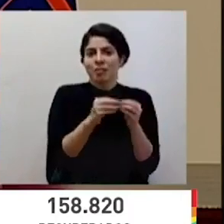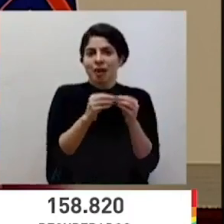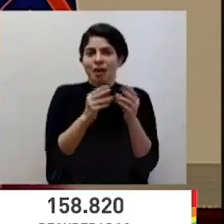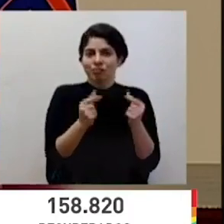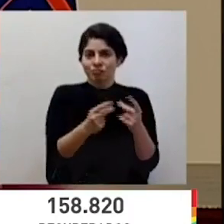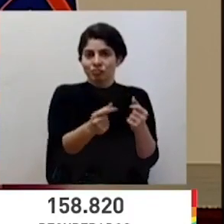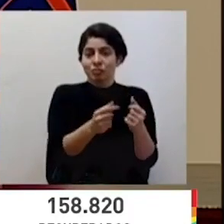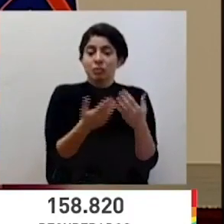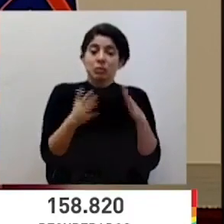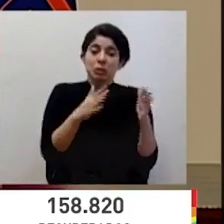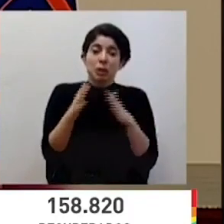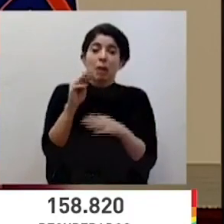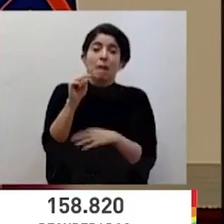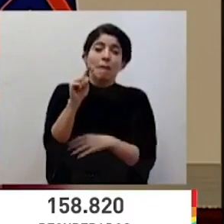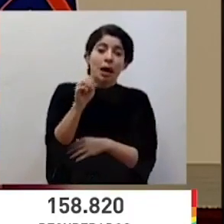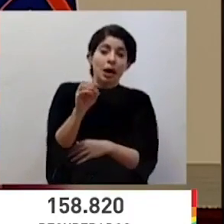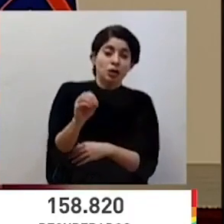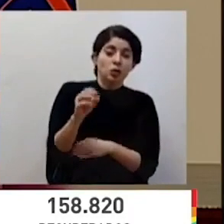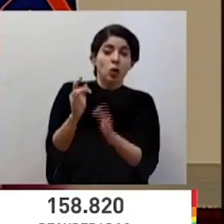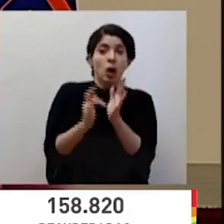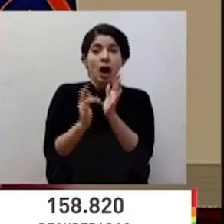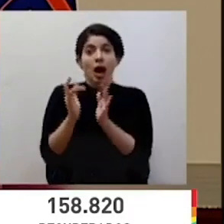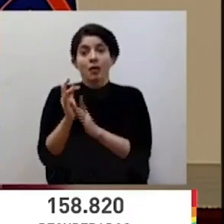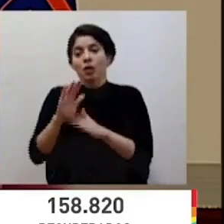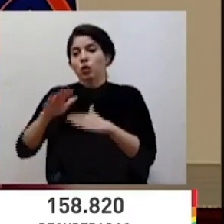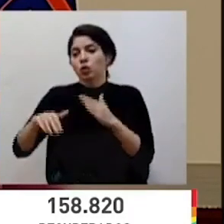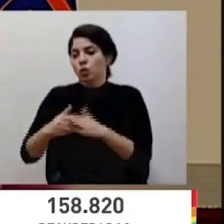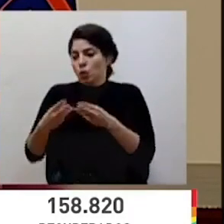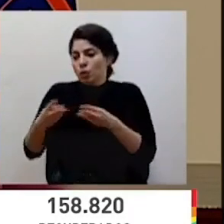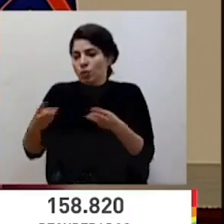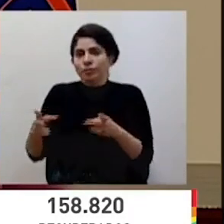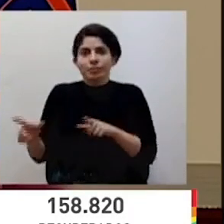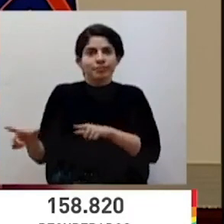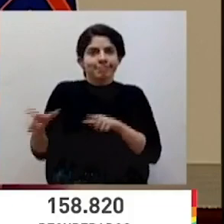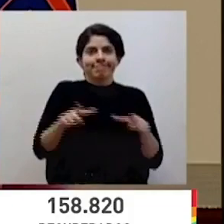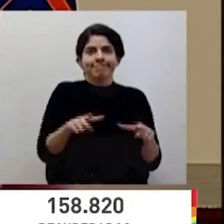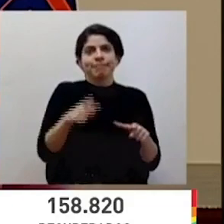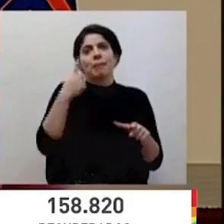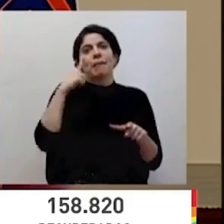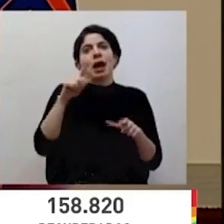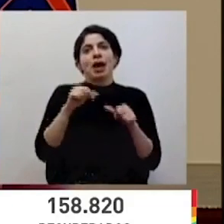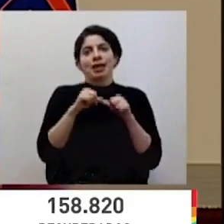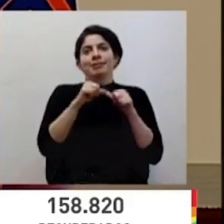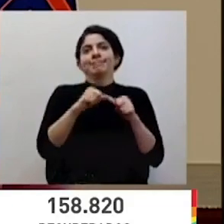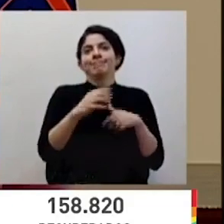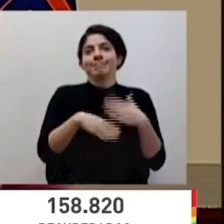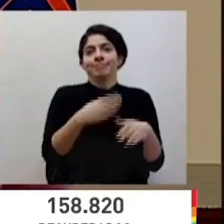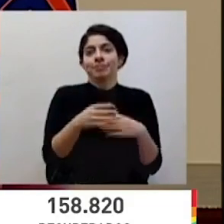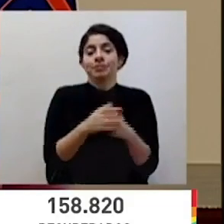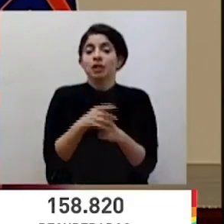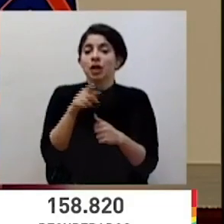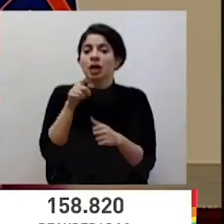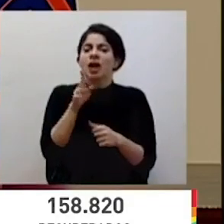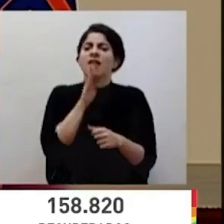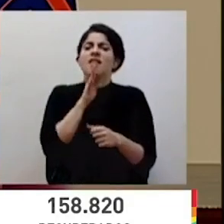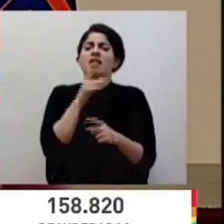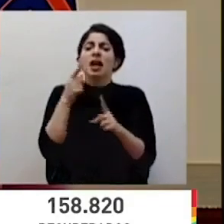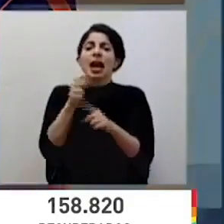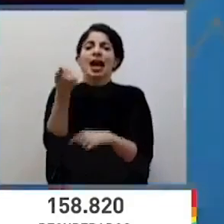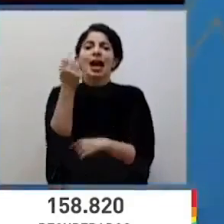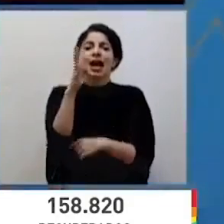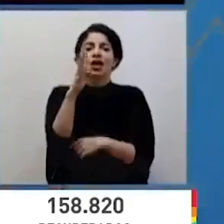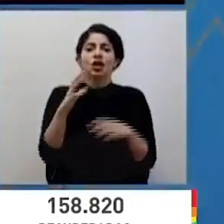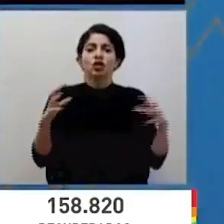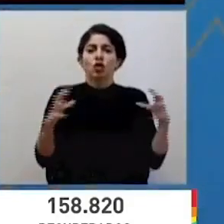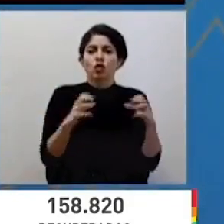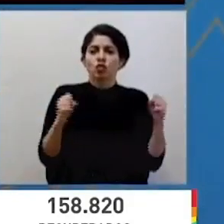el mes de marzo-abril tener todos los insumos necesarios para avanzar. Estamos hablando de los 14 congeladores de